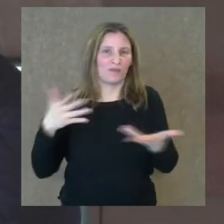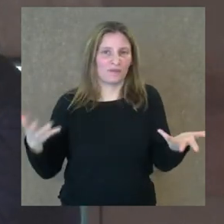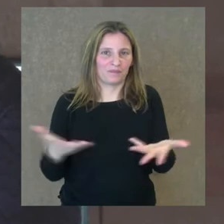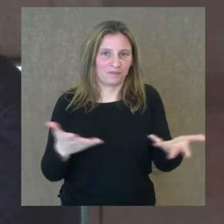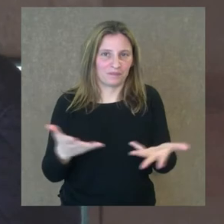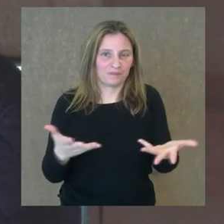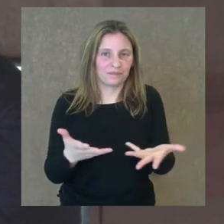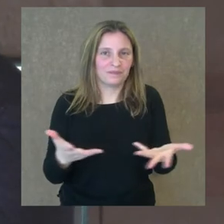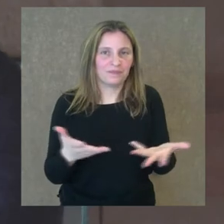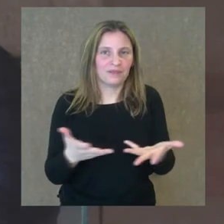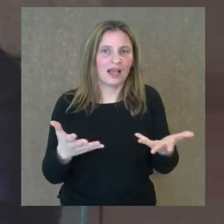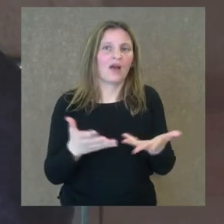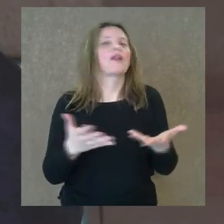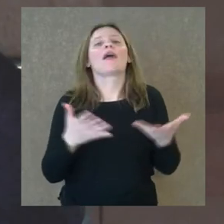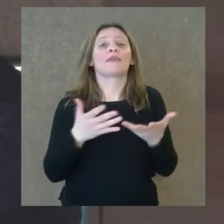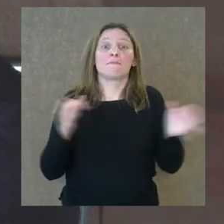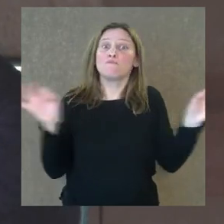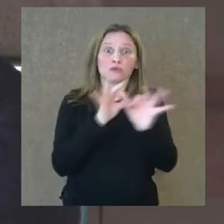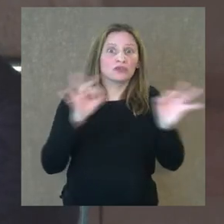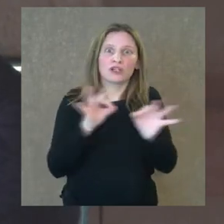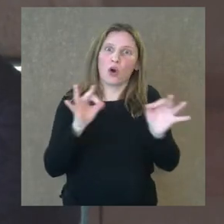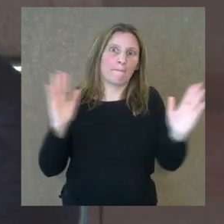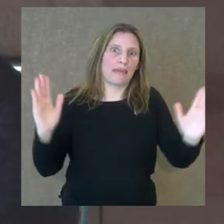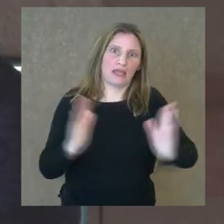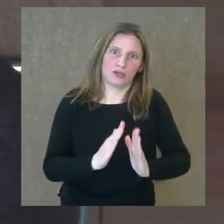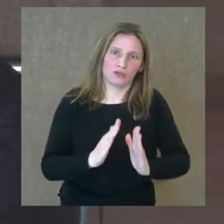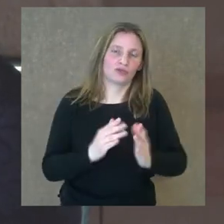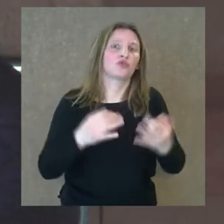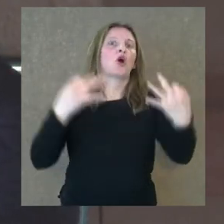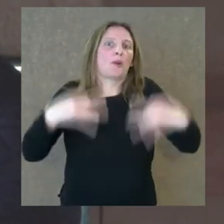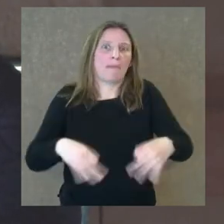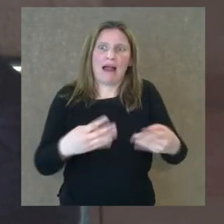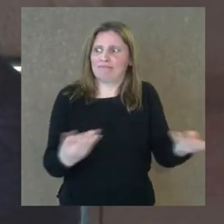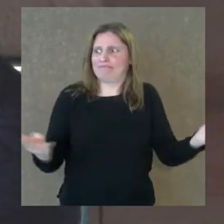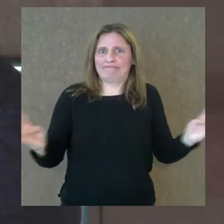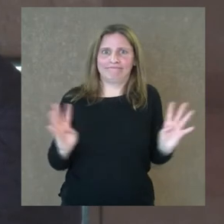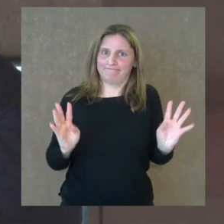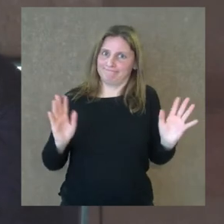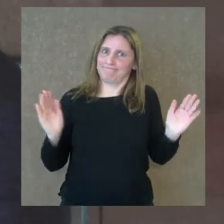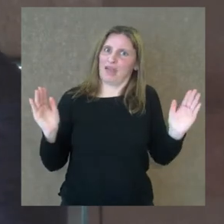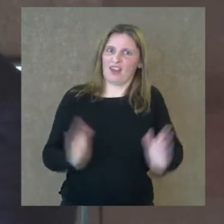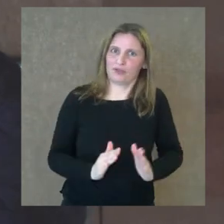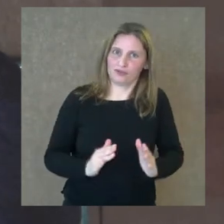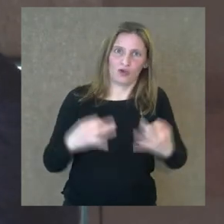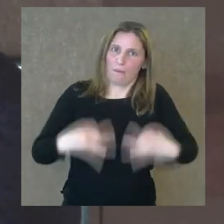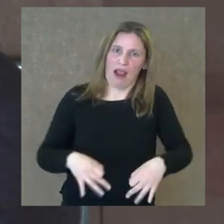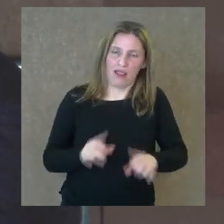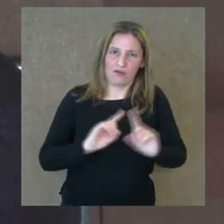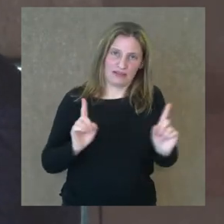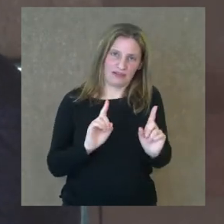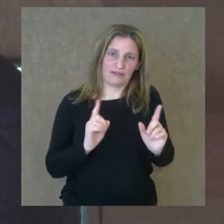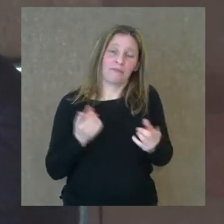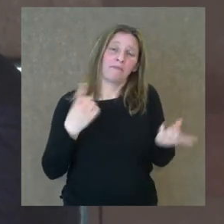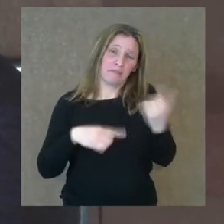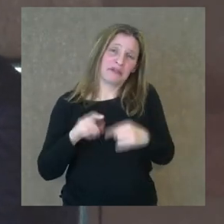de reducción de la orquesta, que obviamente no es lo ideal, no es lo normal para la orquesta sinfónica del Sodre, trabajar con menos